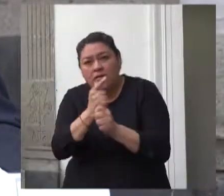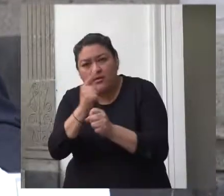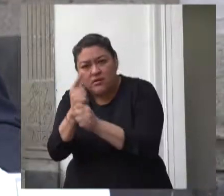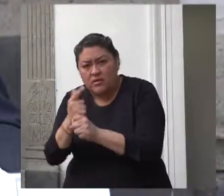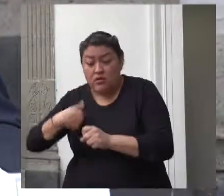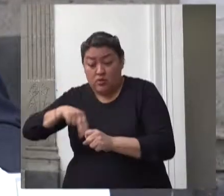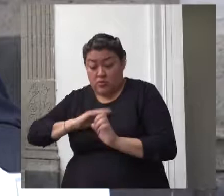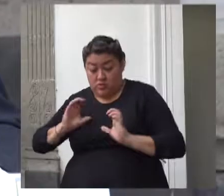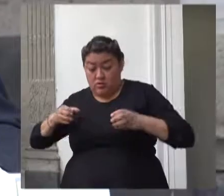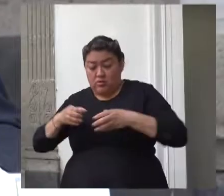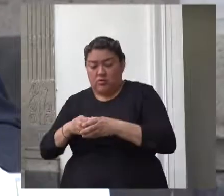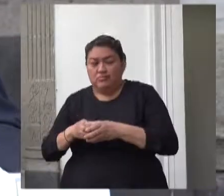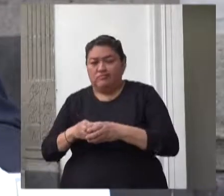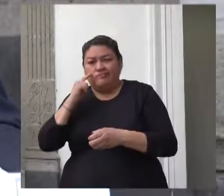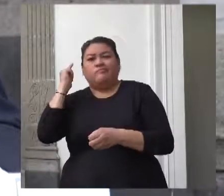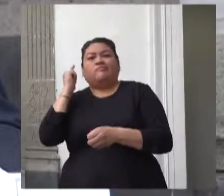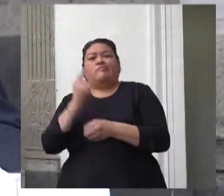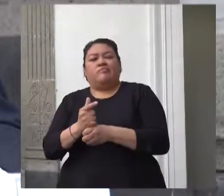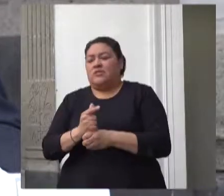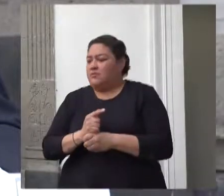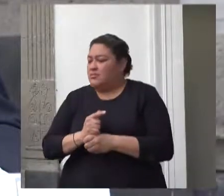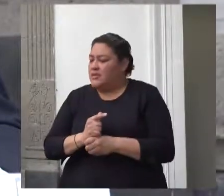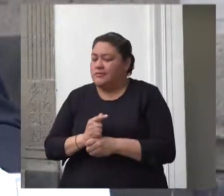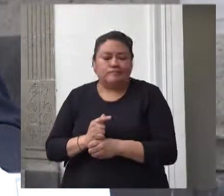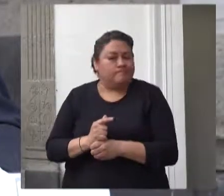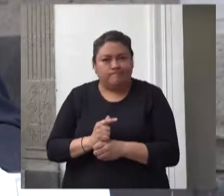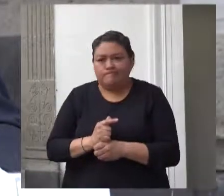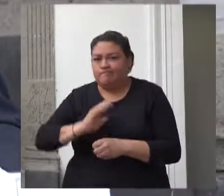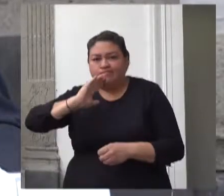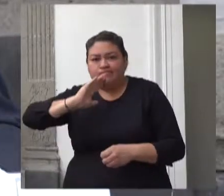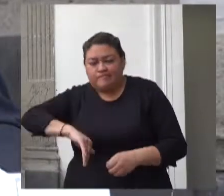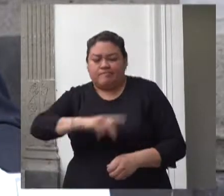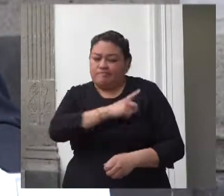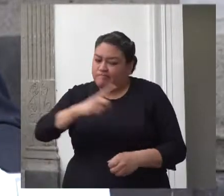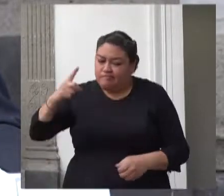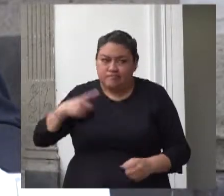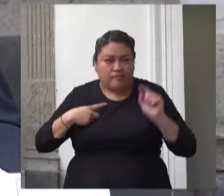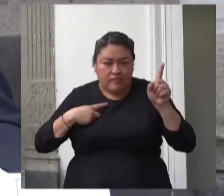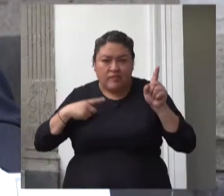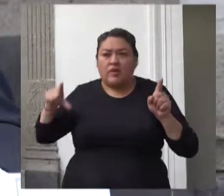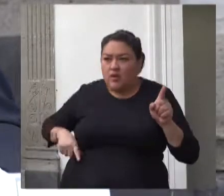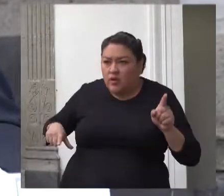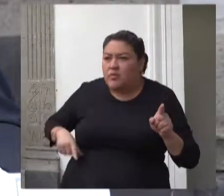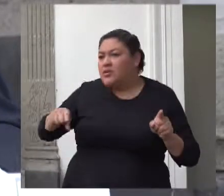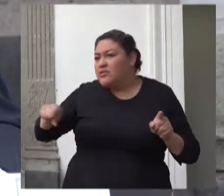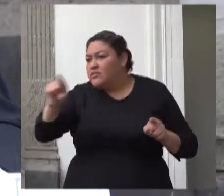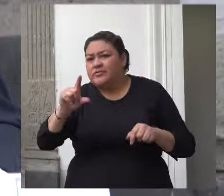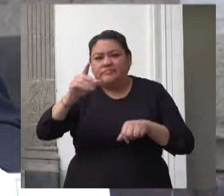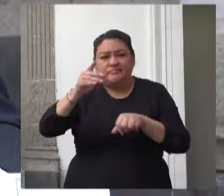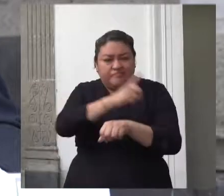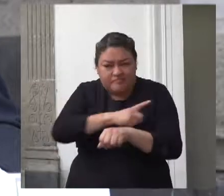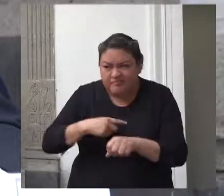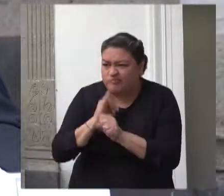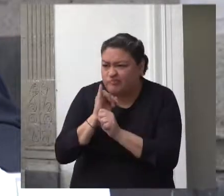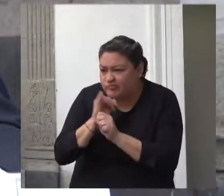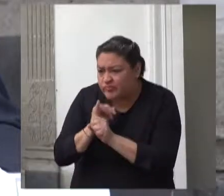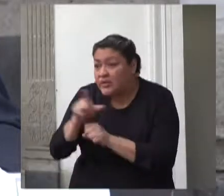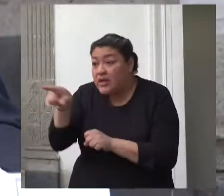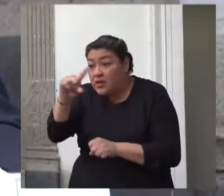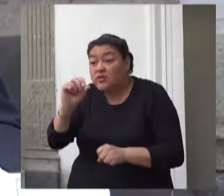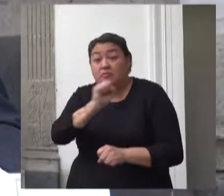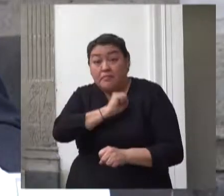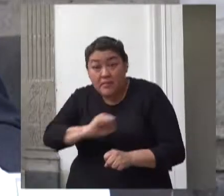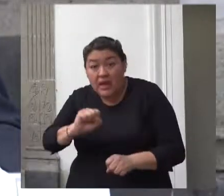considera que es incuestionable la obligación de las autoridades de investigar y sancionar